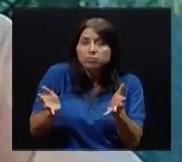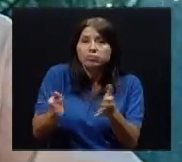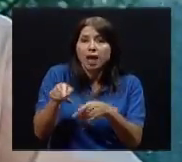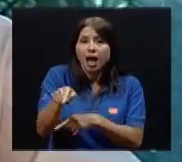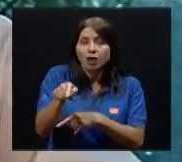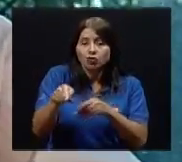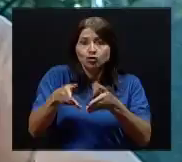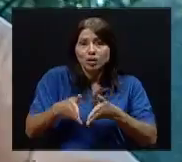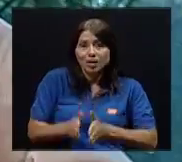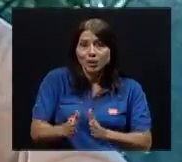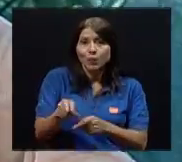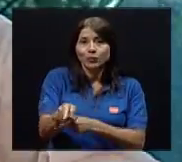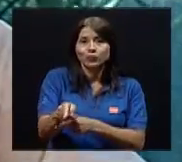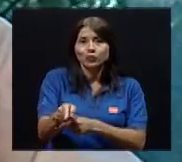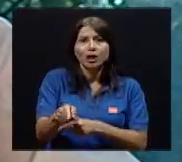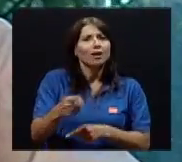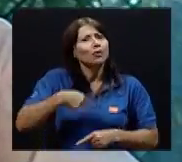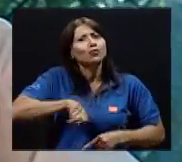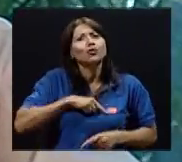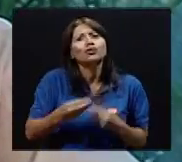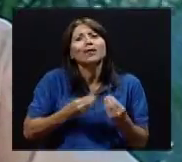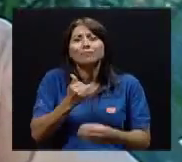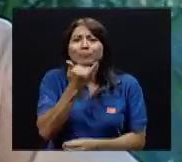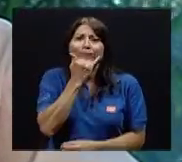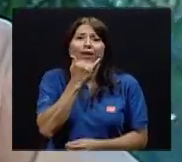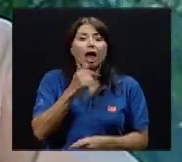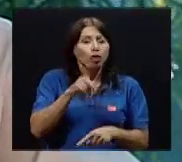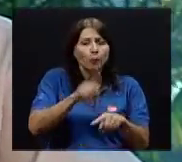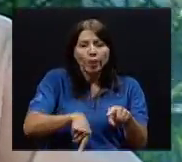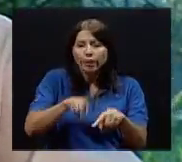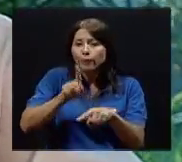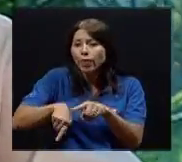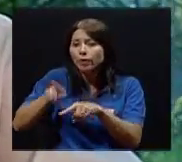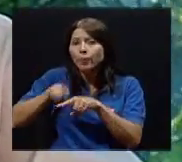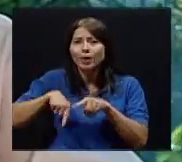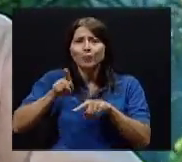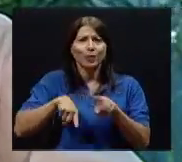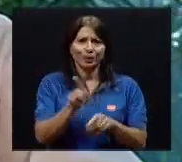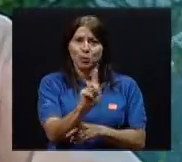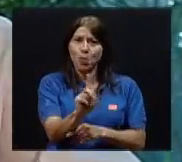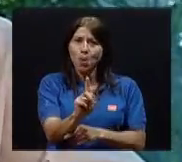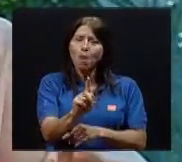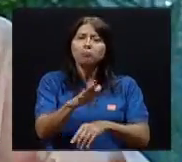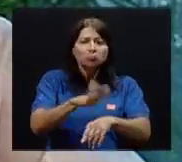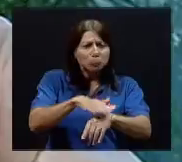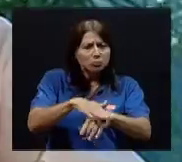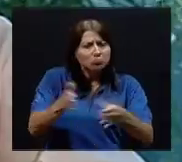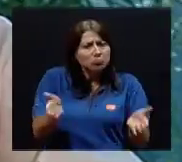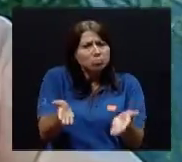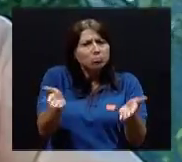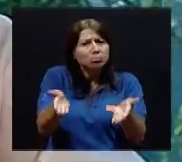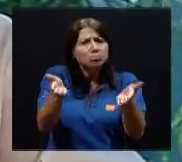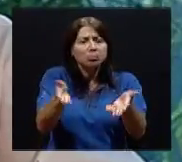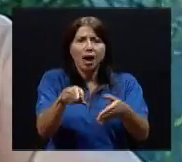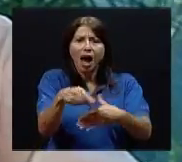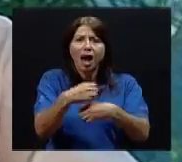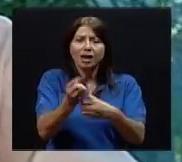entrenamiento así. No, no puede ser esto, no, no puede ser aquello. Entonces, hay que empezar a dejarlos hacer las cosas y garantizar la